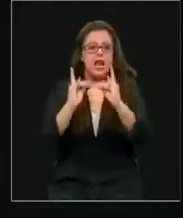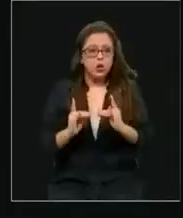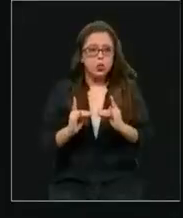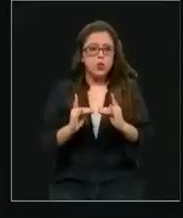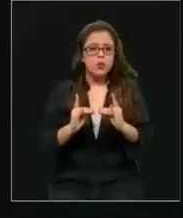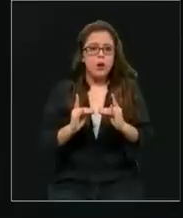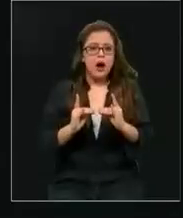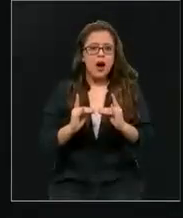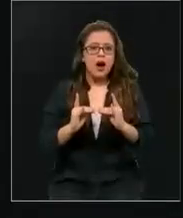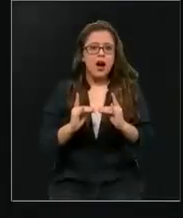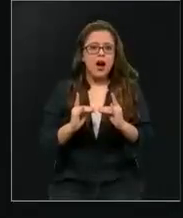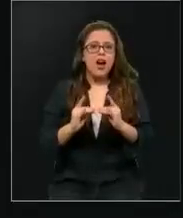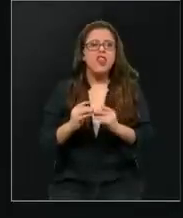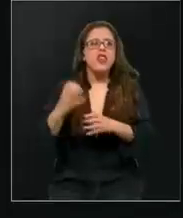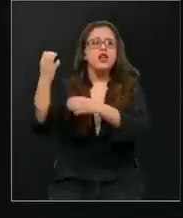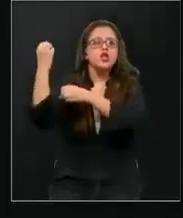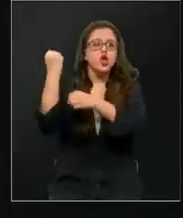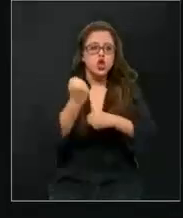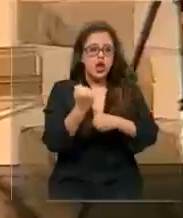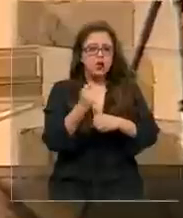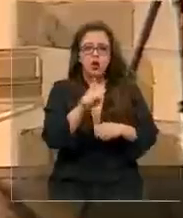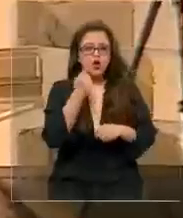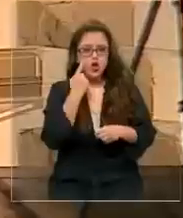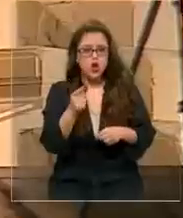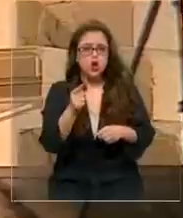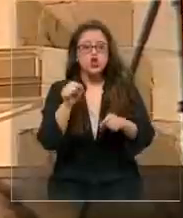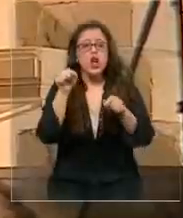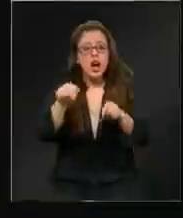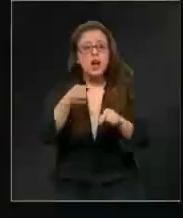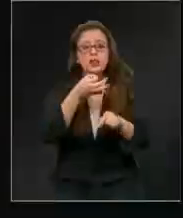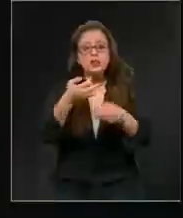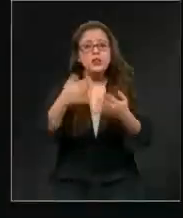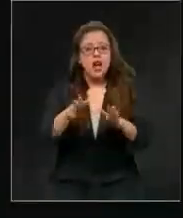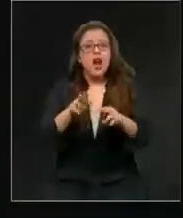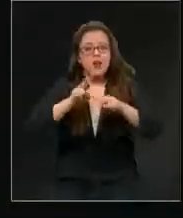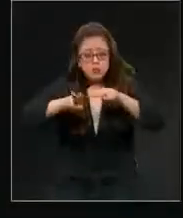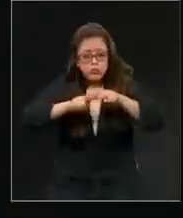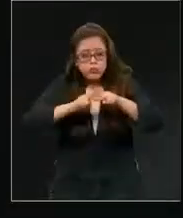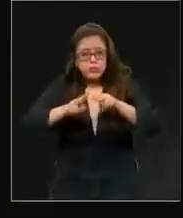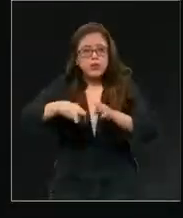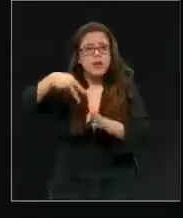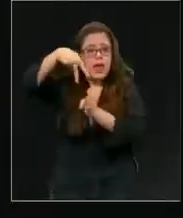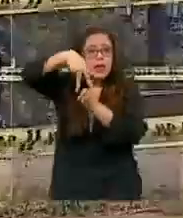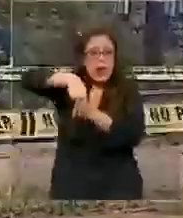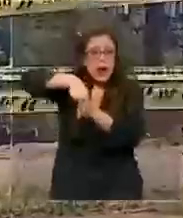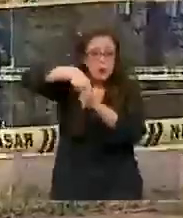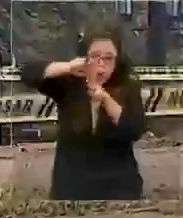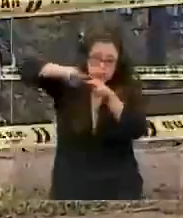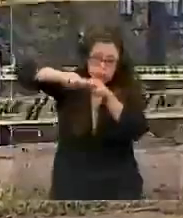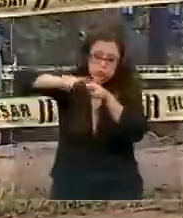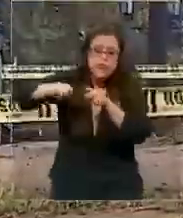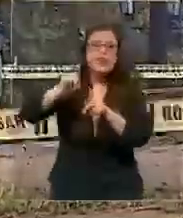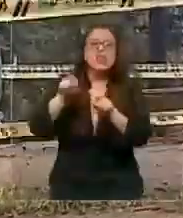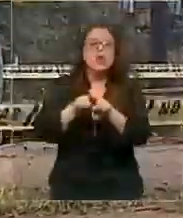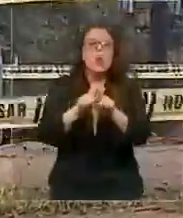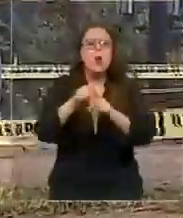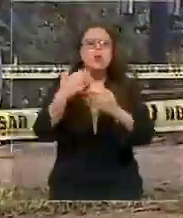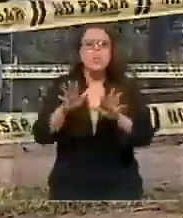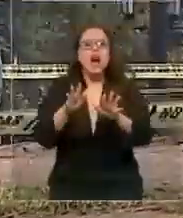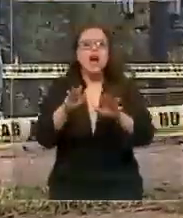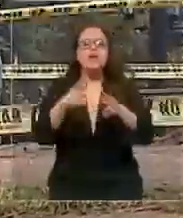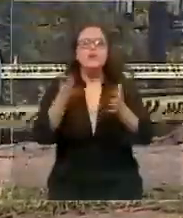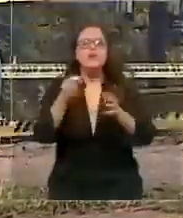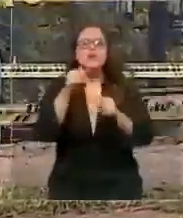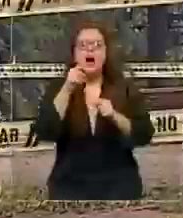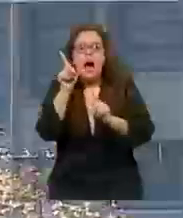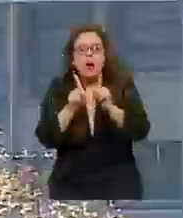Si bien desde el Consejo aseguran que la estatua será repuesta tras su reparación, surgen voces que proponen plebiscitar qué figura